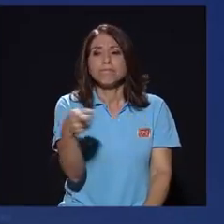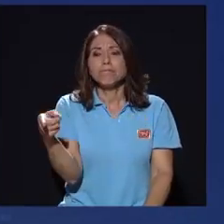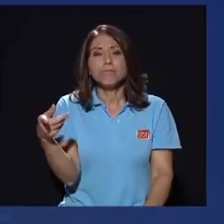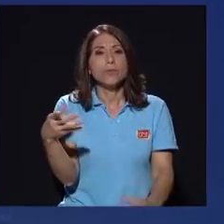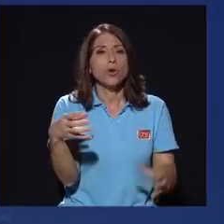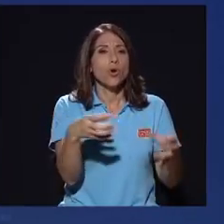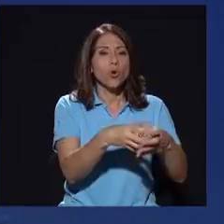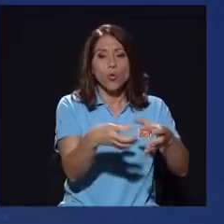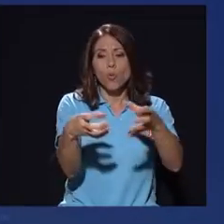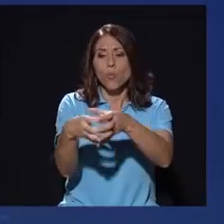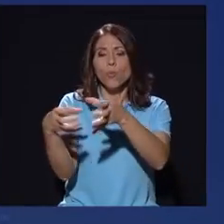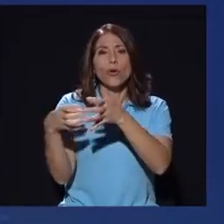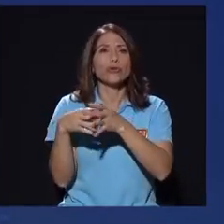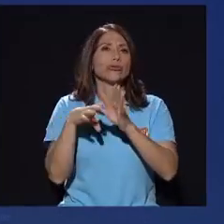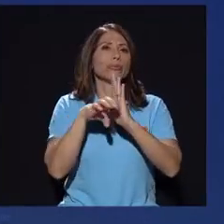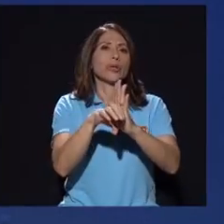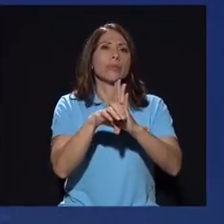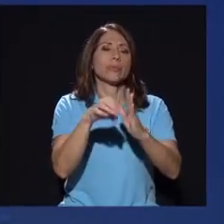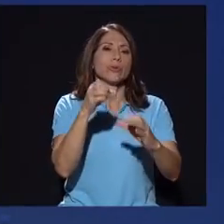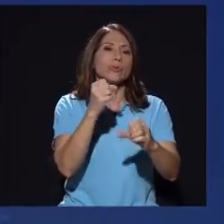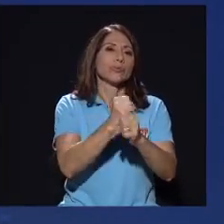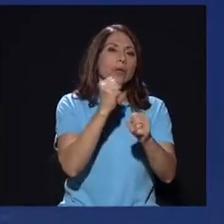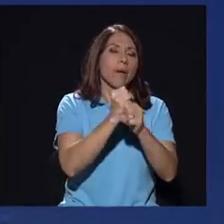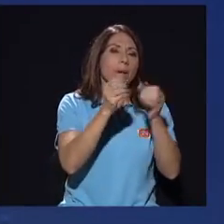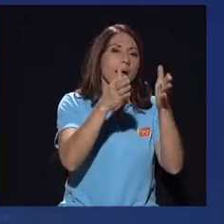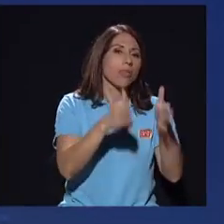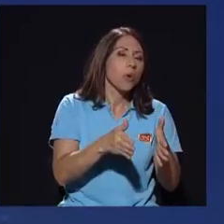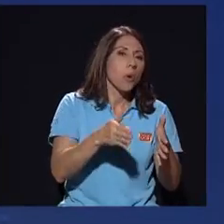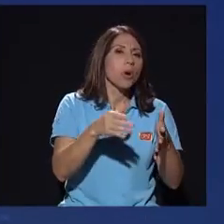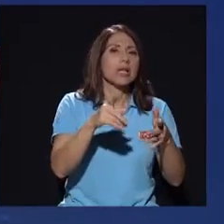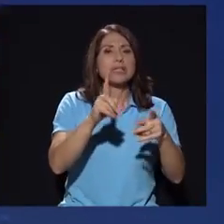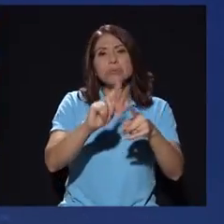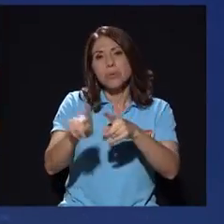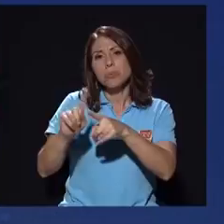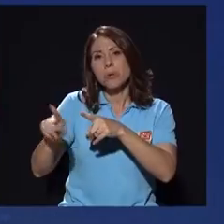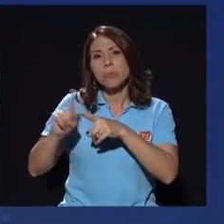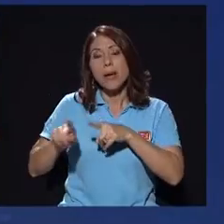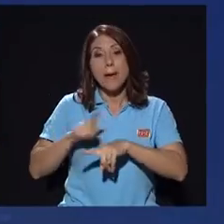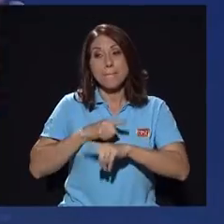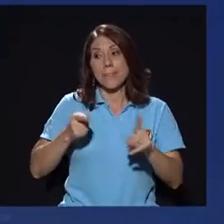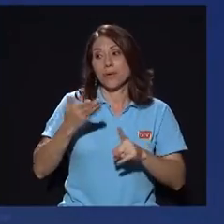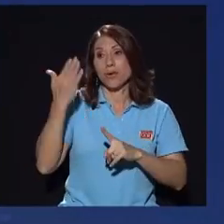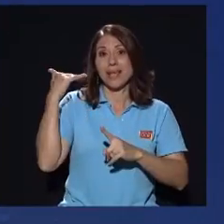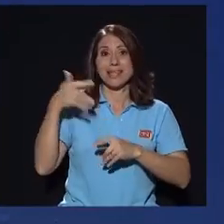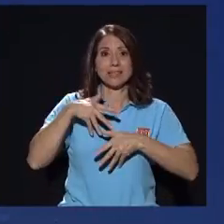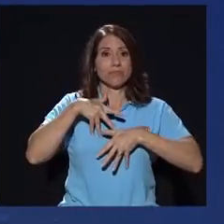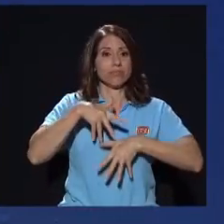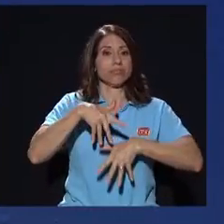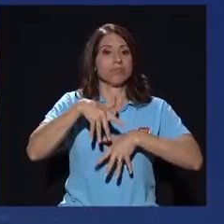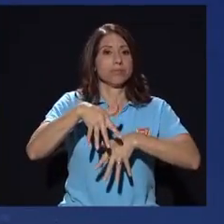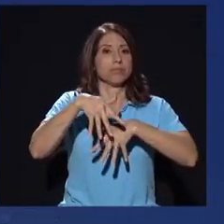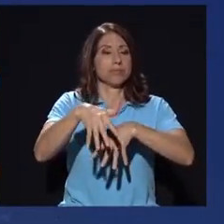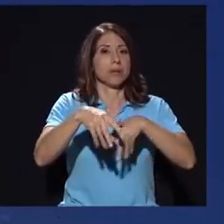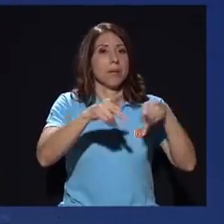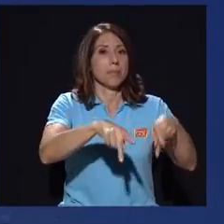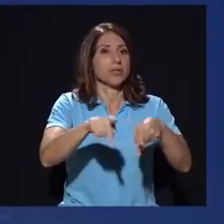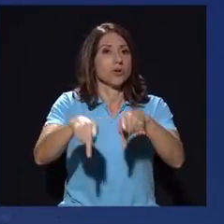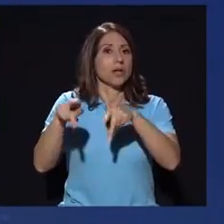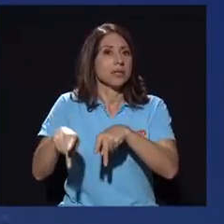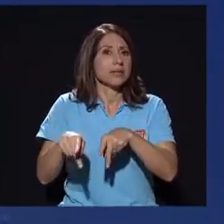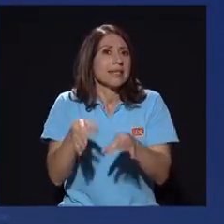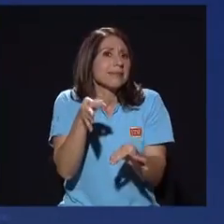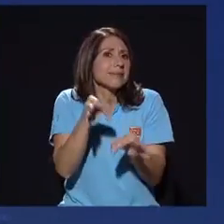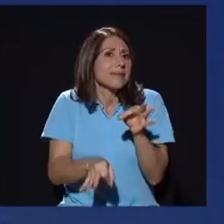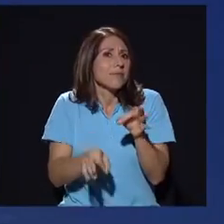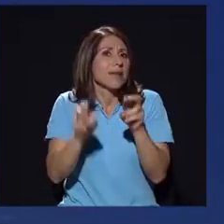de grupos digamos ya como sindicatos pero el día que hubo una manifestación de ciudadanos que simplemente se organizaron